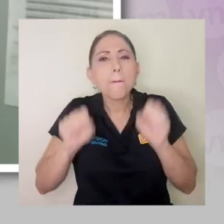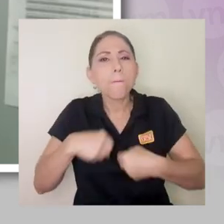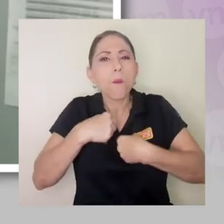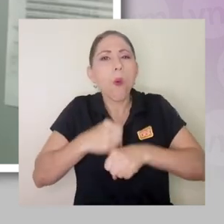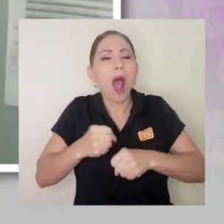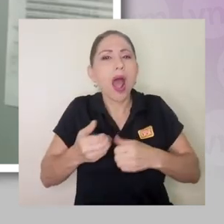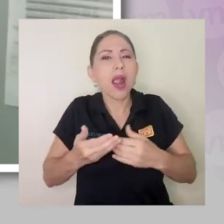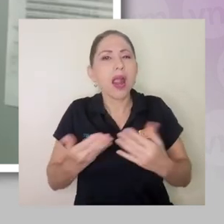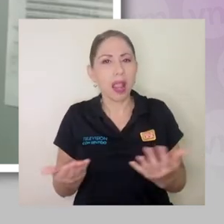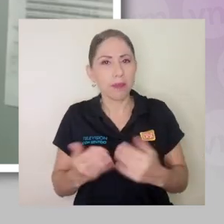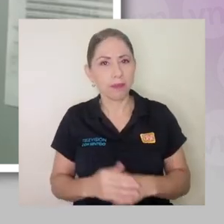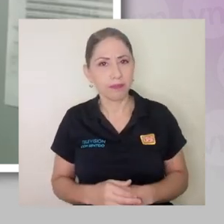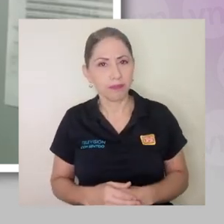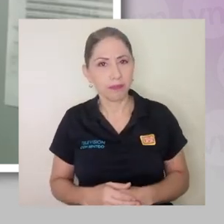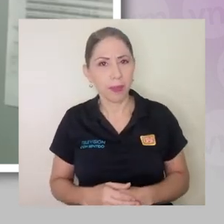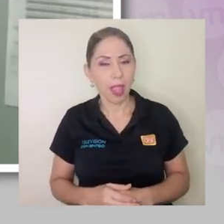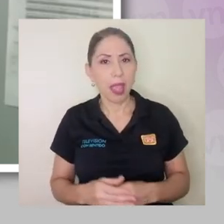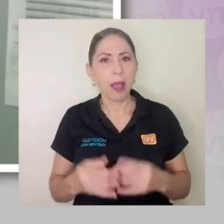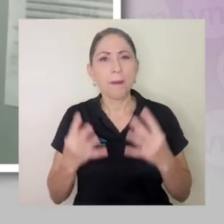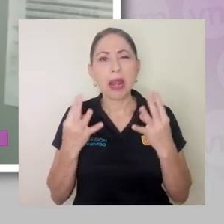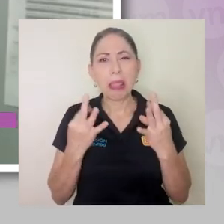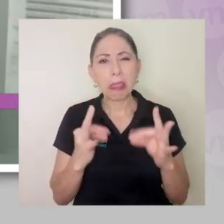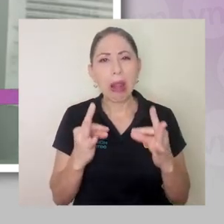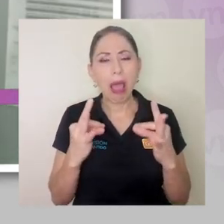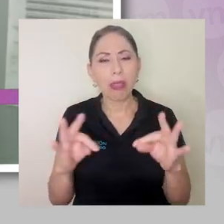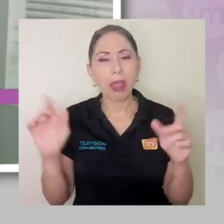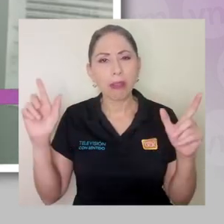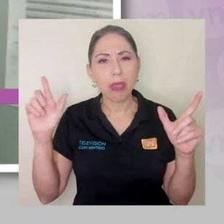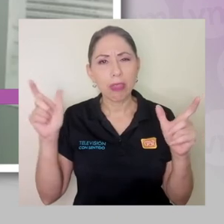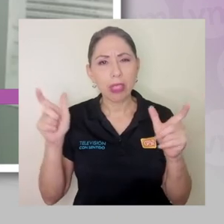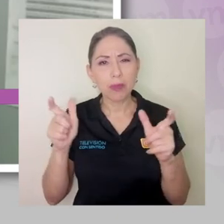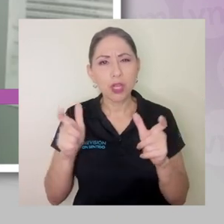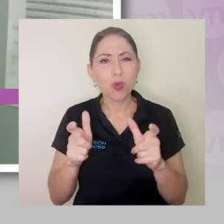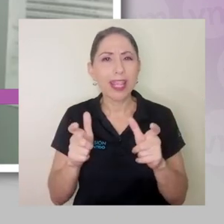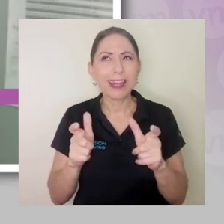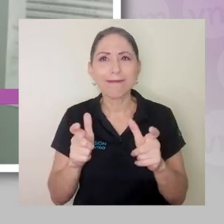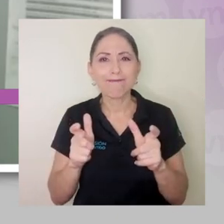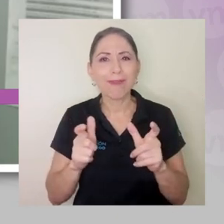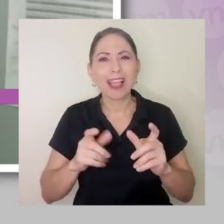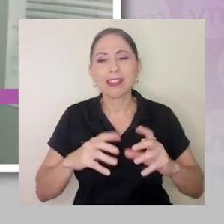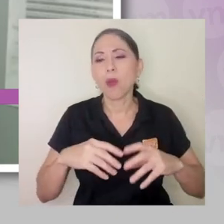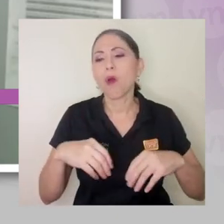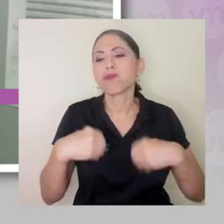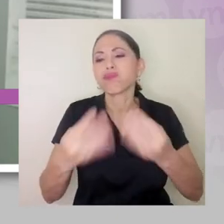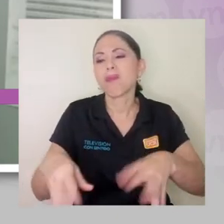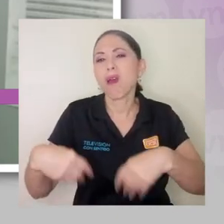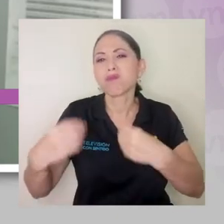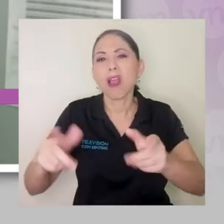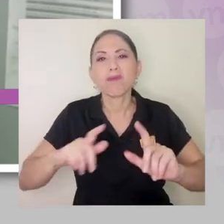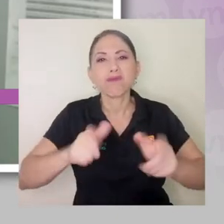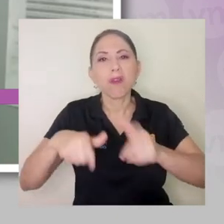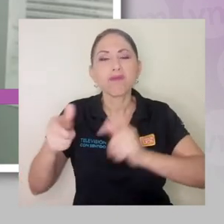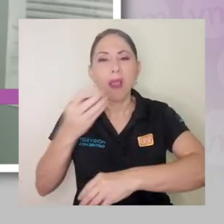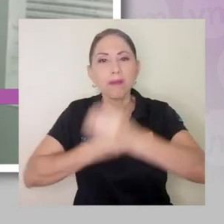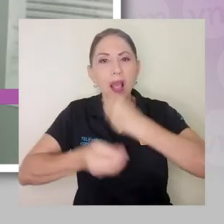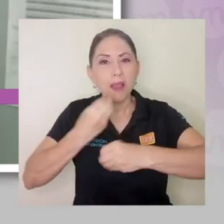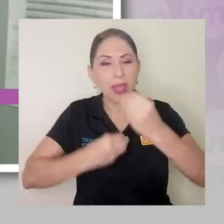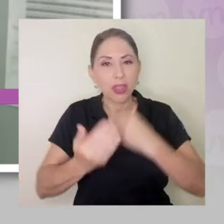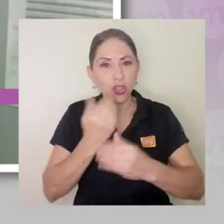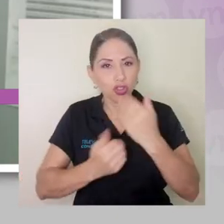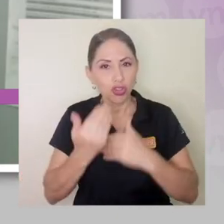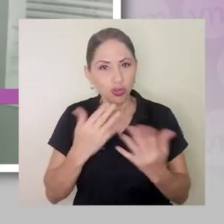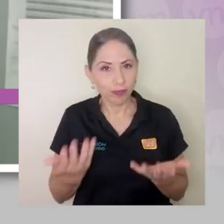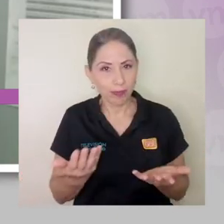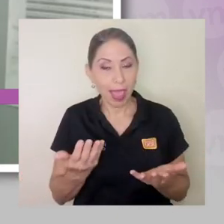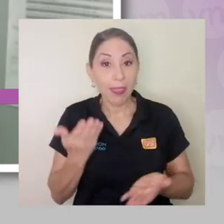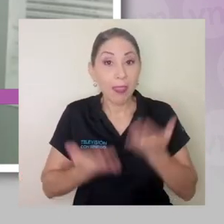como, bueno, para tratar de disminuir, ¿verdad? Ese desperdicio en los alimentos, tal vez pensando